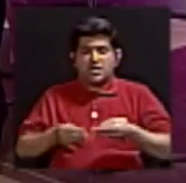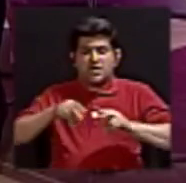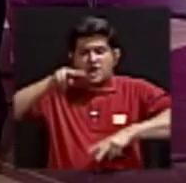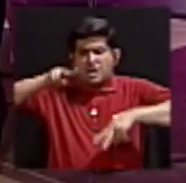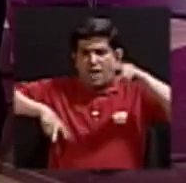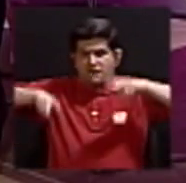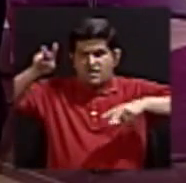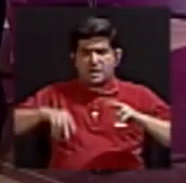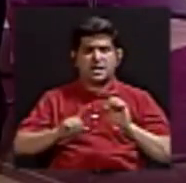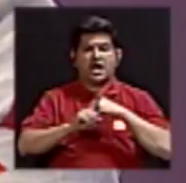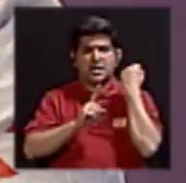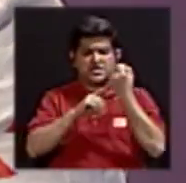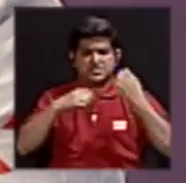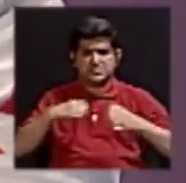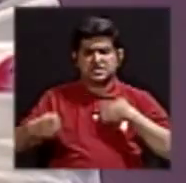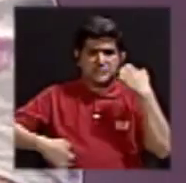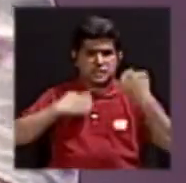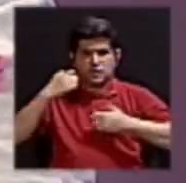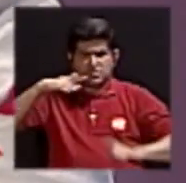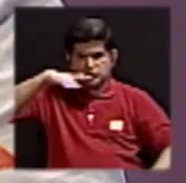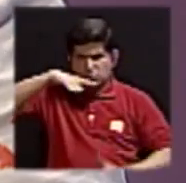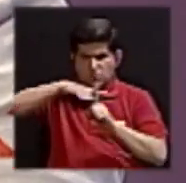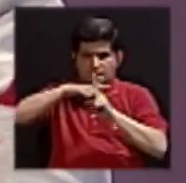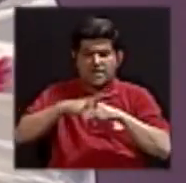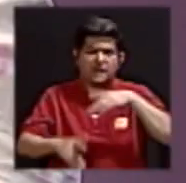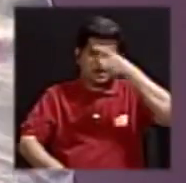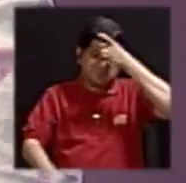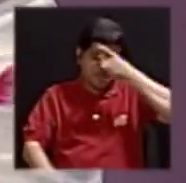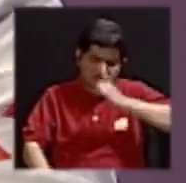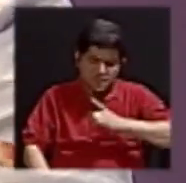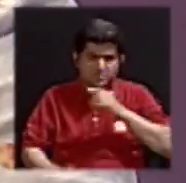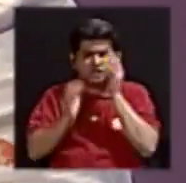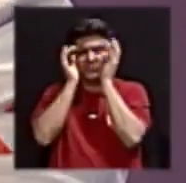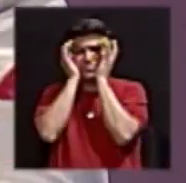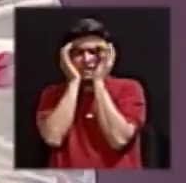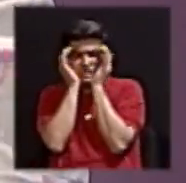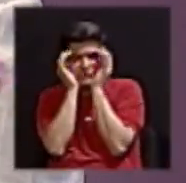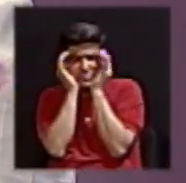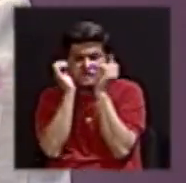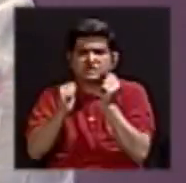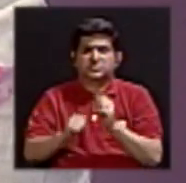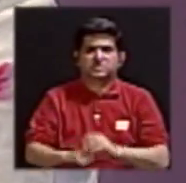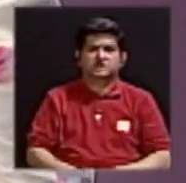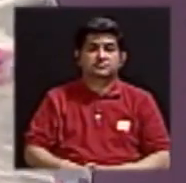situaciones emocionales como depresión, ansiedad,